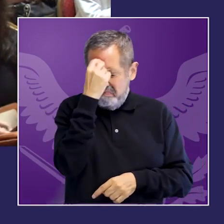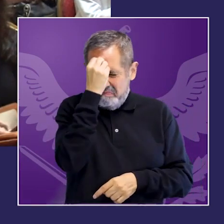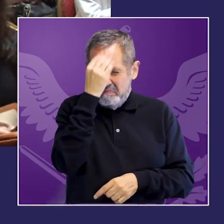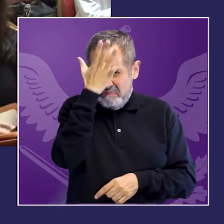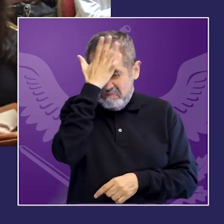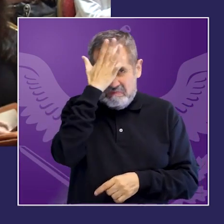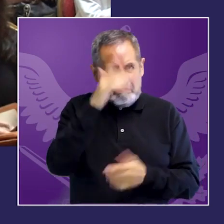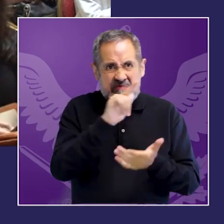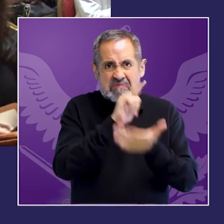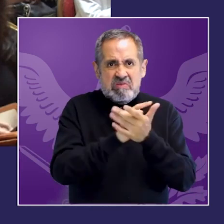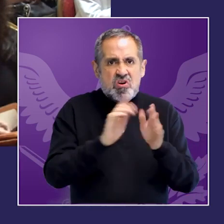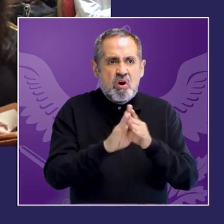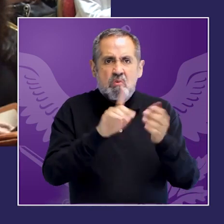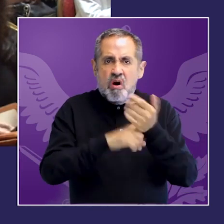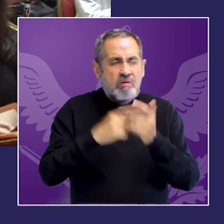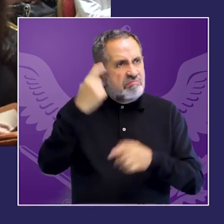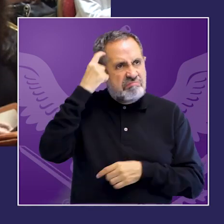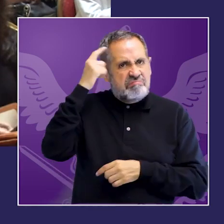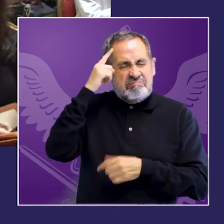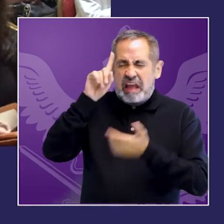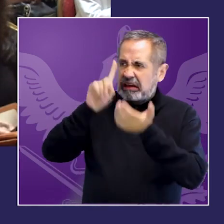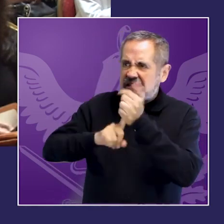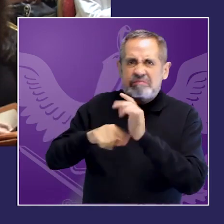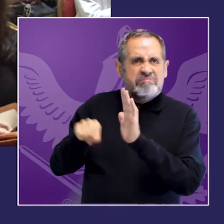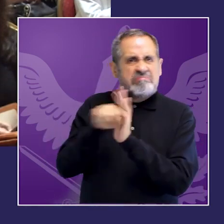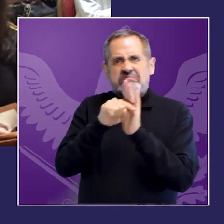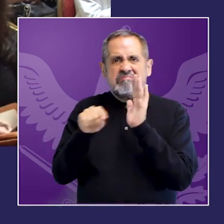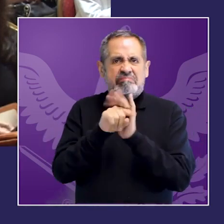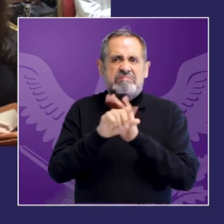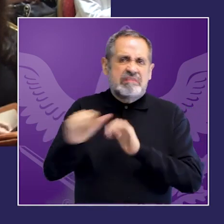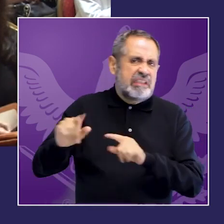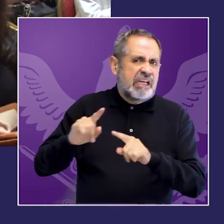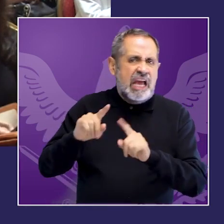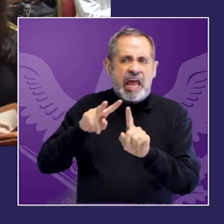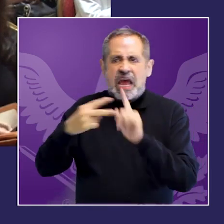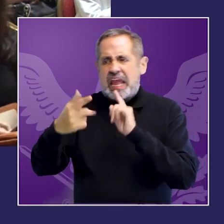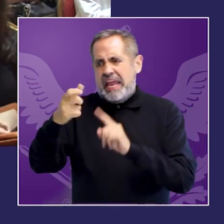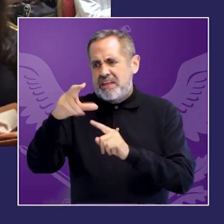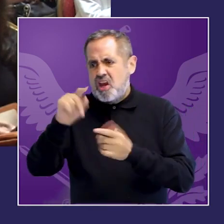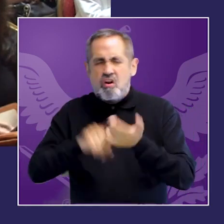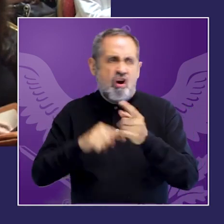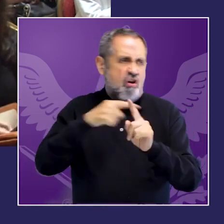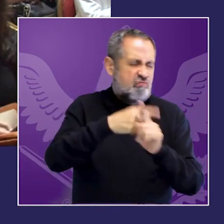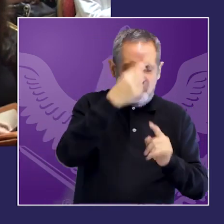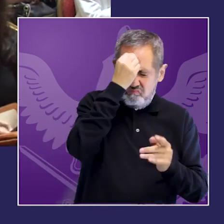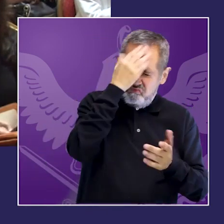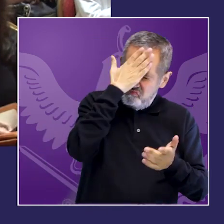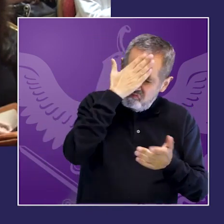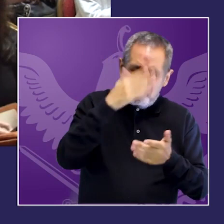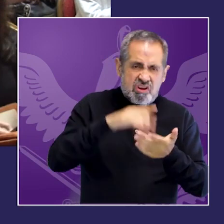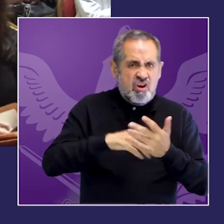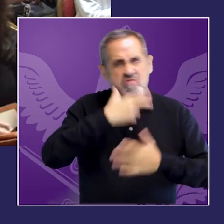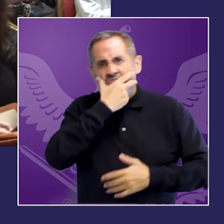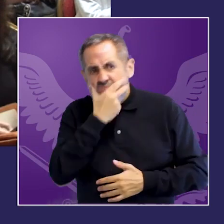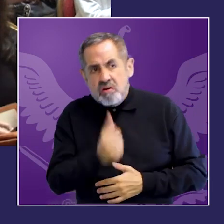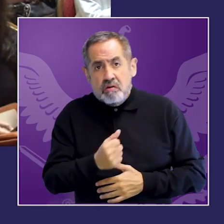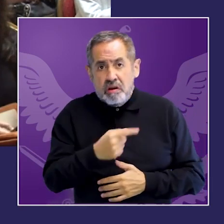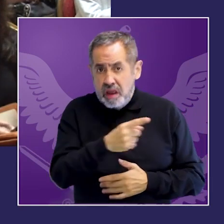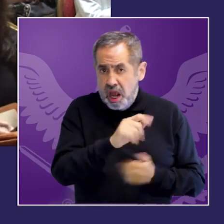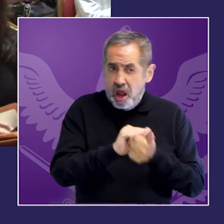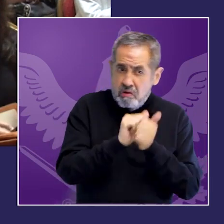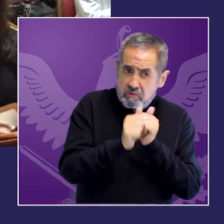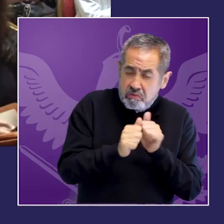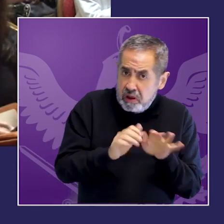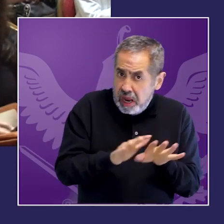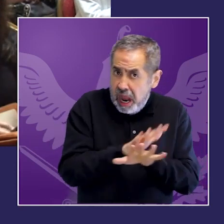patriarcado pueda regenerarse suena feosa palabra pero pueda rehabilitarse o tener o cambiar